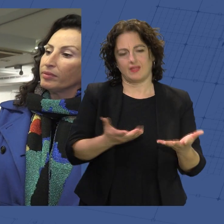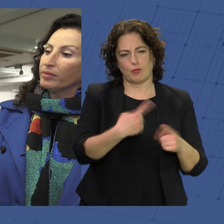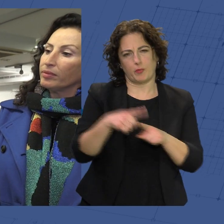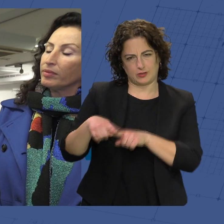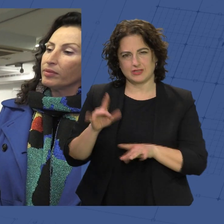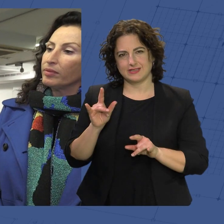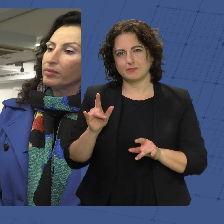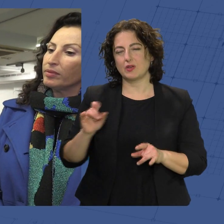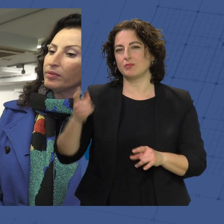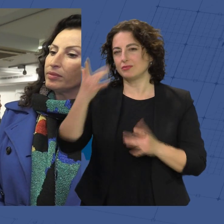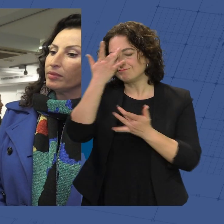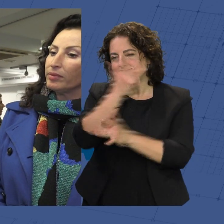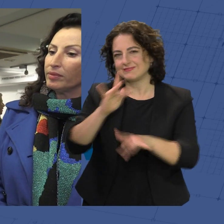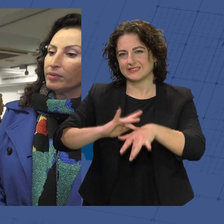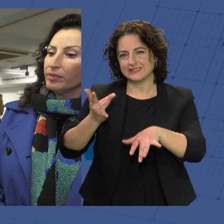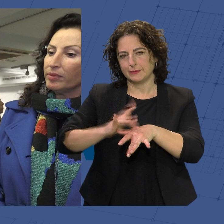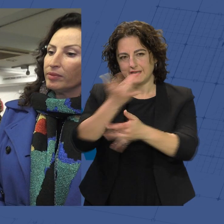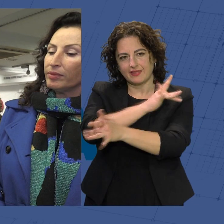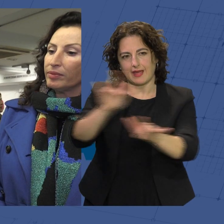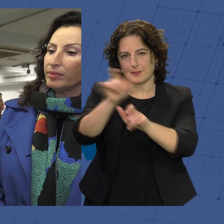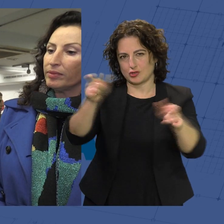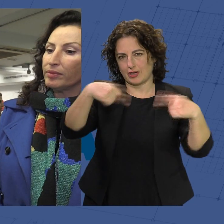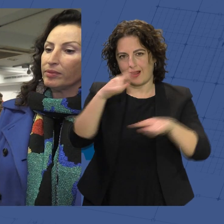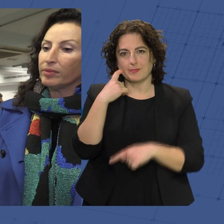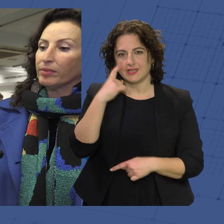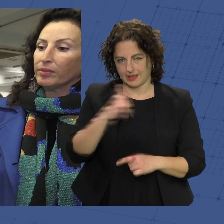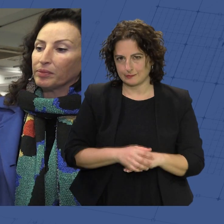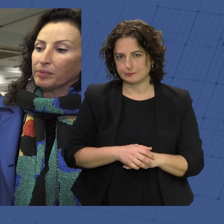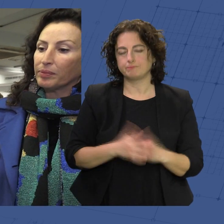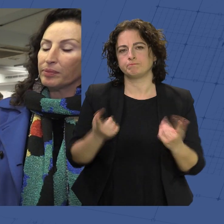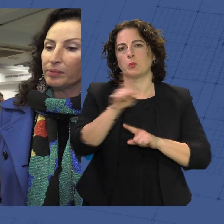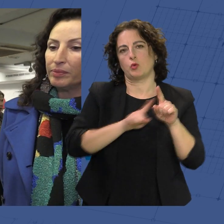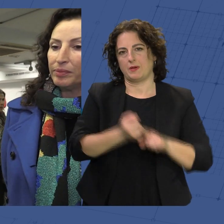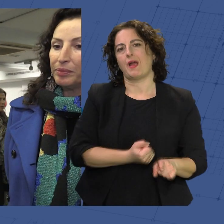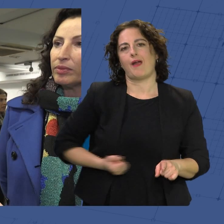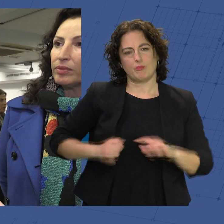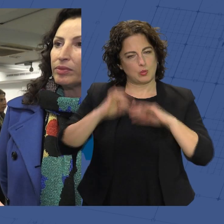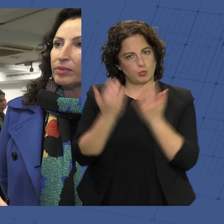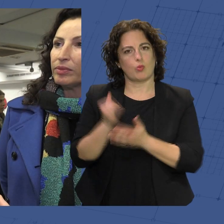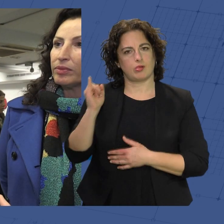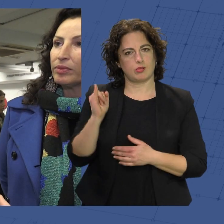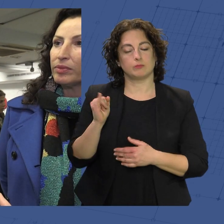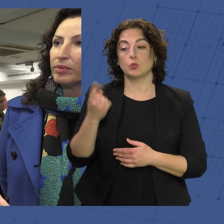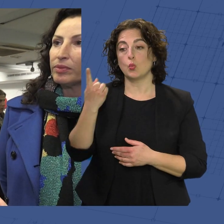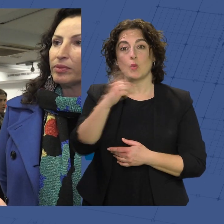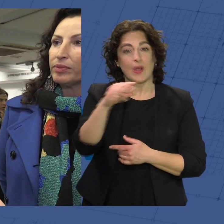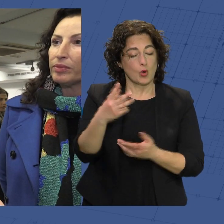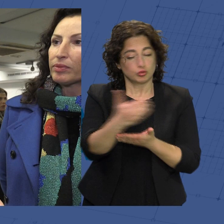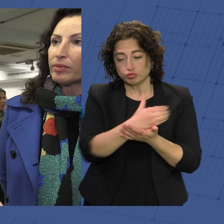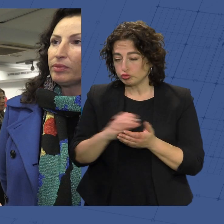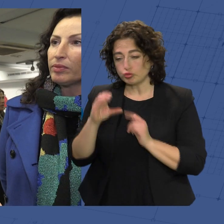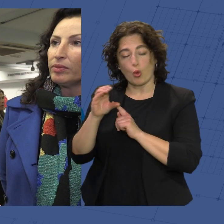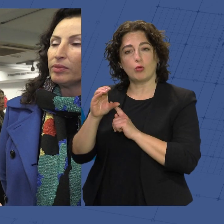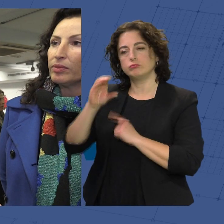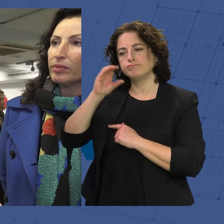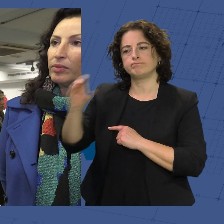estamos sensibilizando a las personas de Almería con el problema del hambre que hay en el mundo. Cada euro que se recoge está destinado